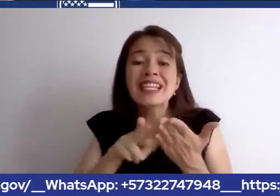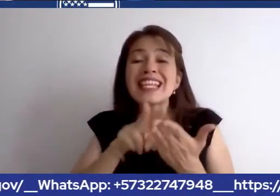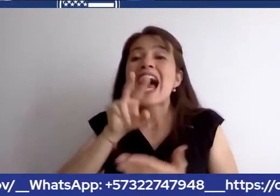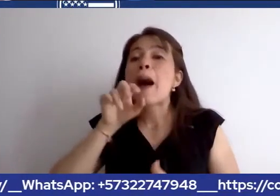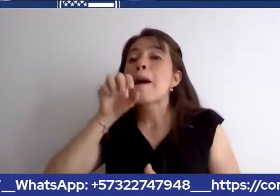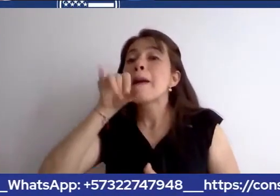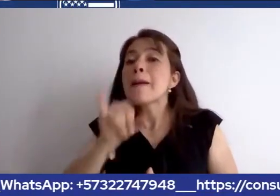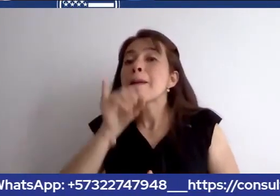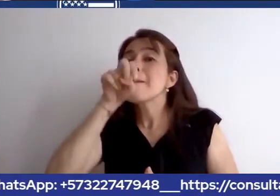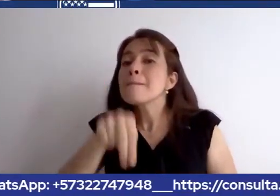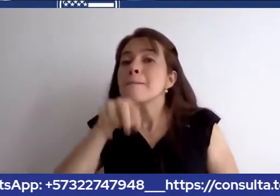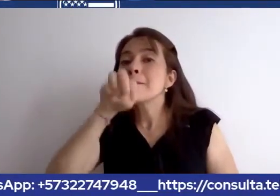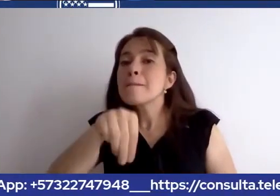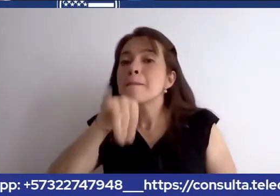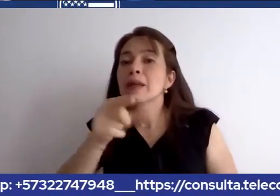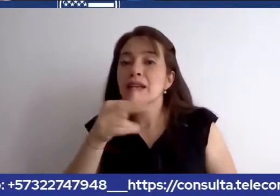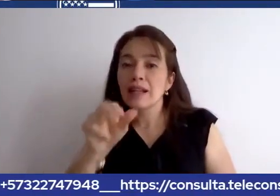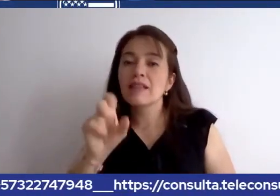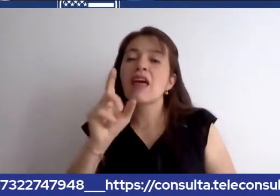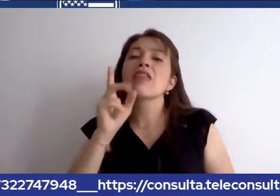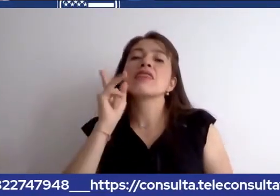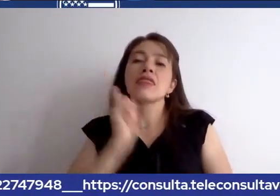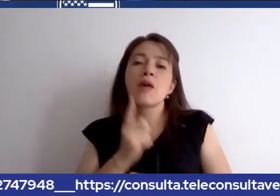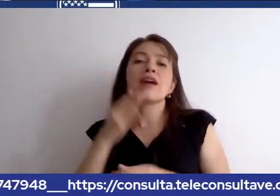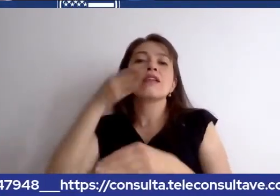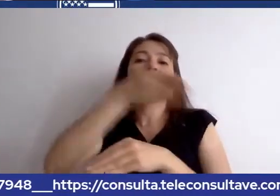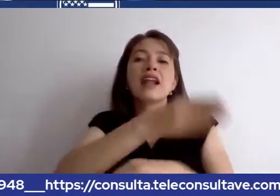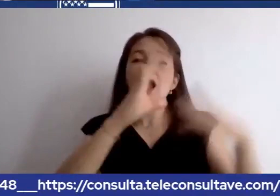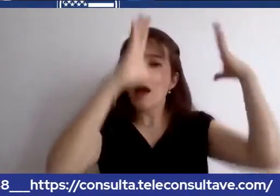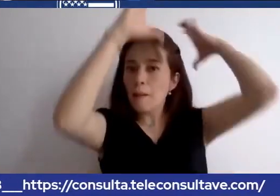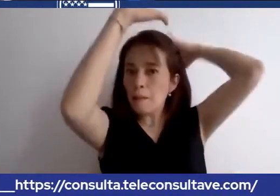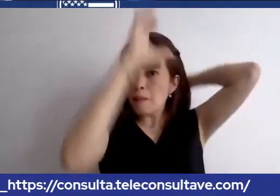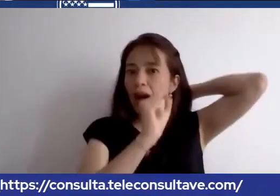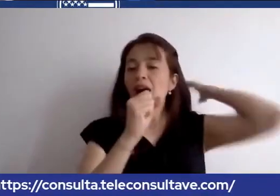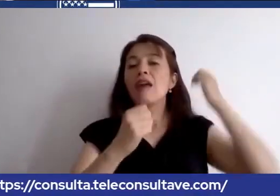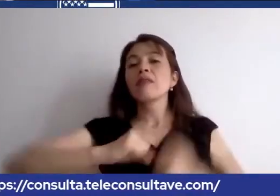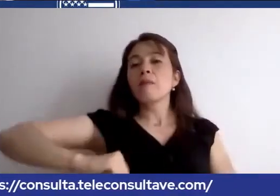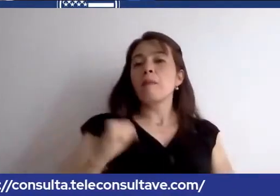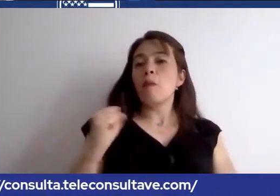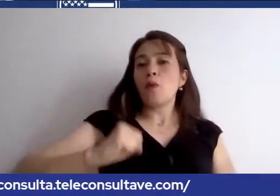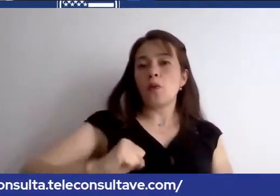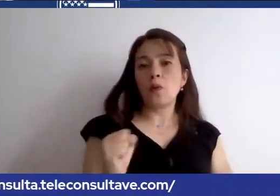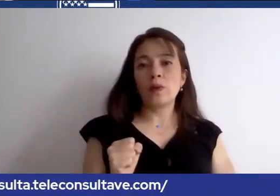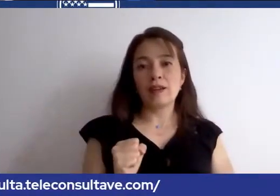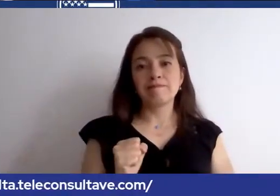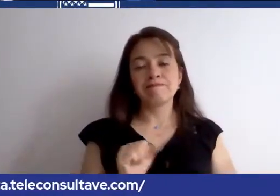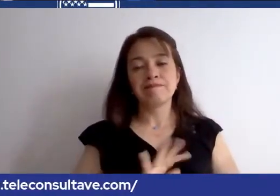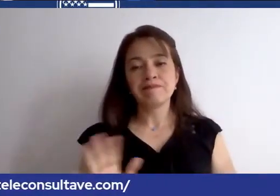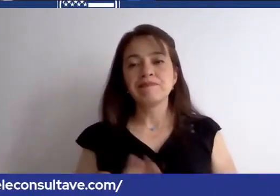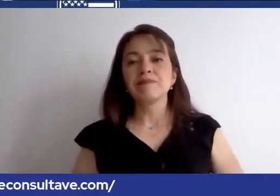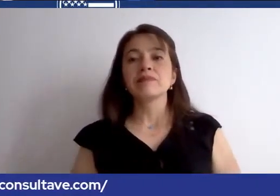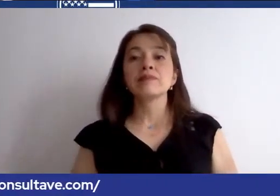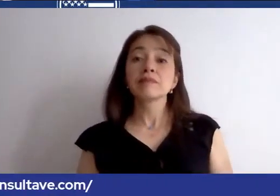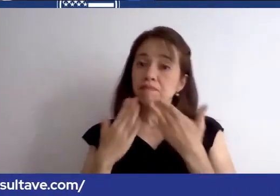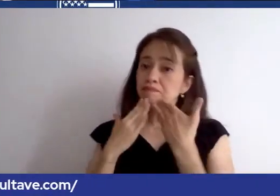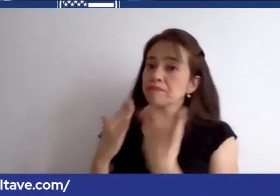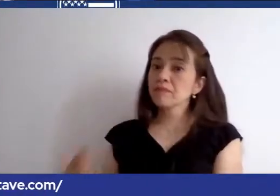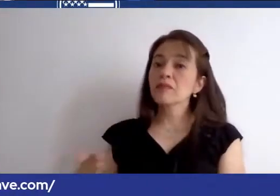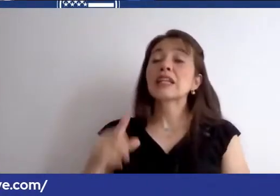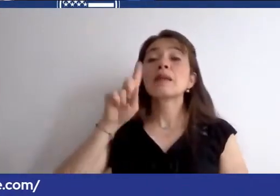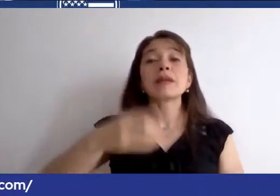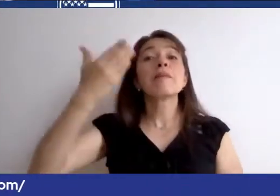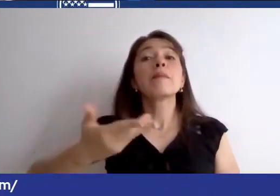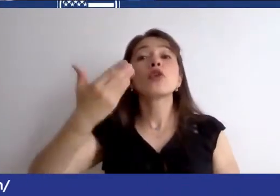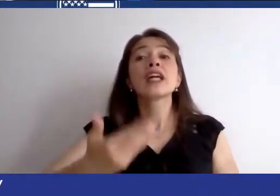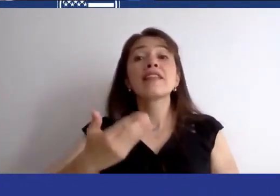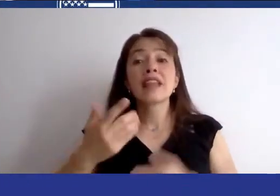este proceso bueno gracias y importante destacar de chequear los páginas web de